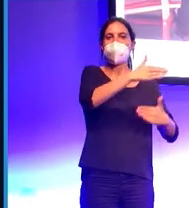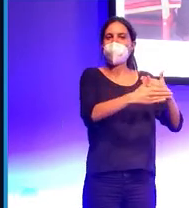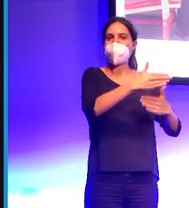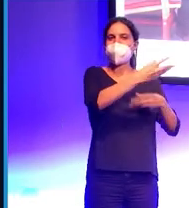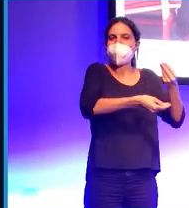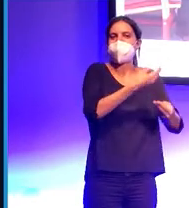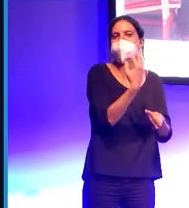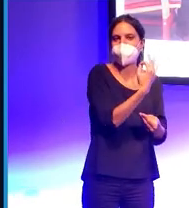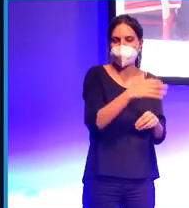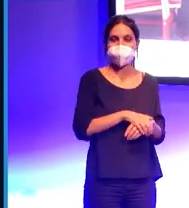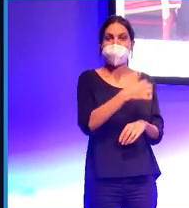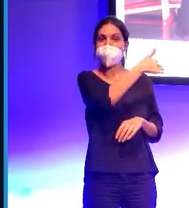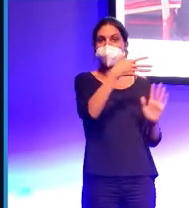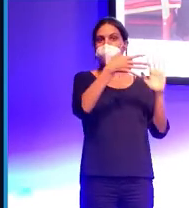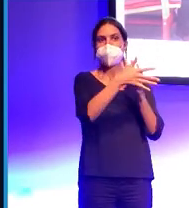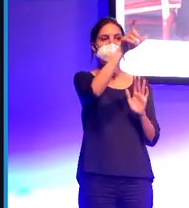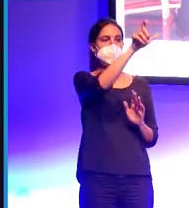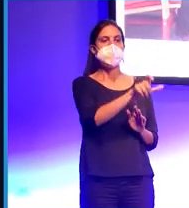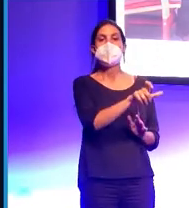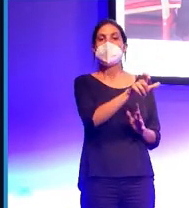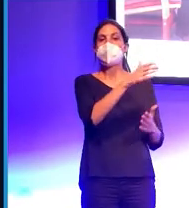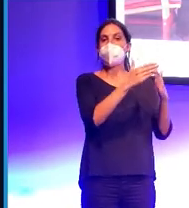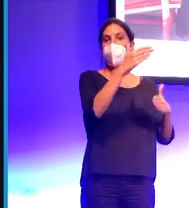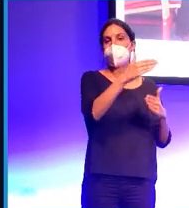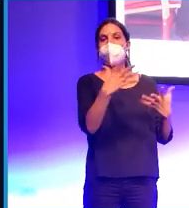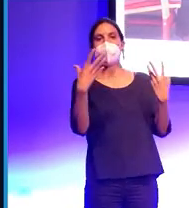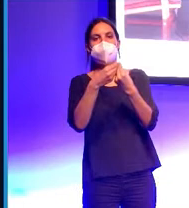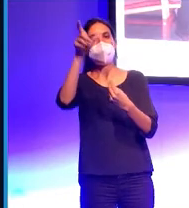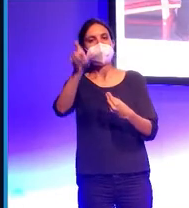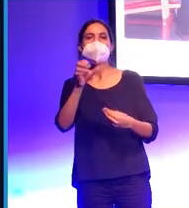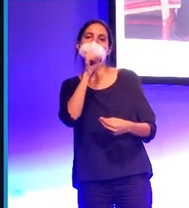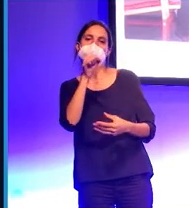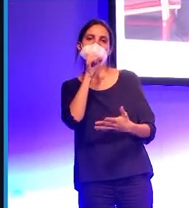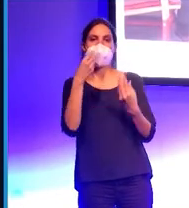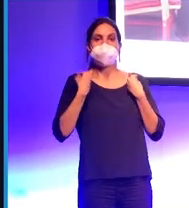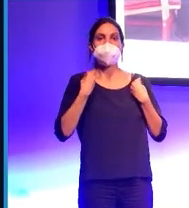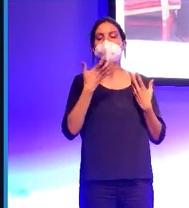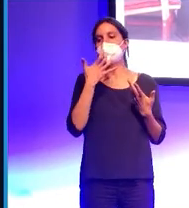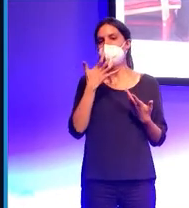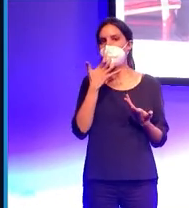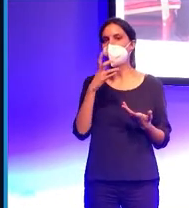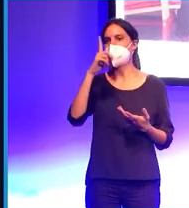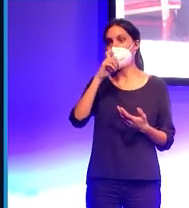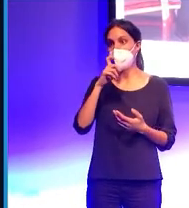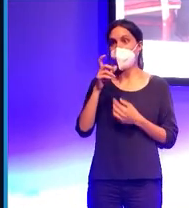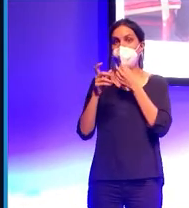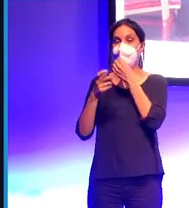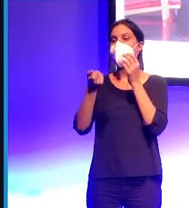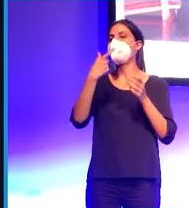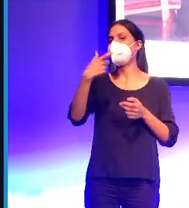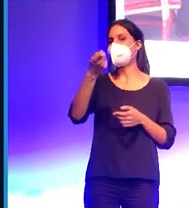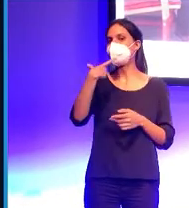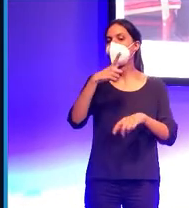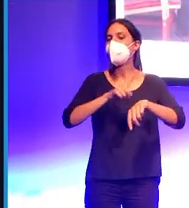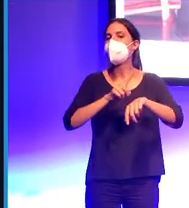En este caso, se trata de un robot que convive con una persona mayor y puede hacer cosas como recordarle cuando le toca tomar la medicación, puede